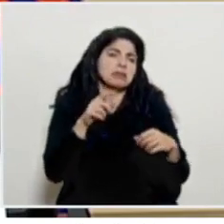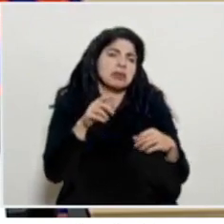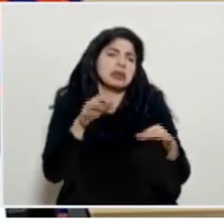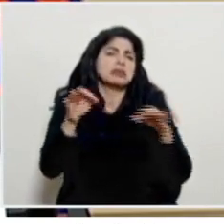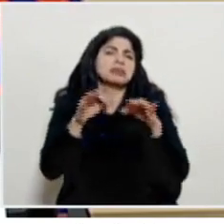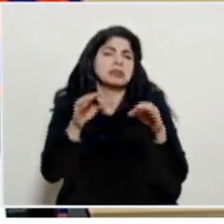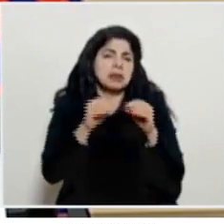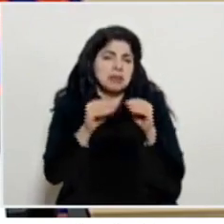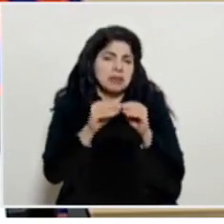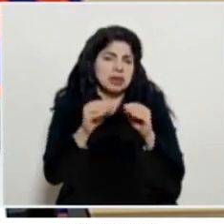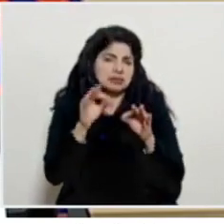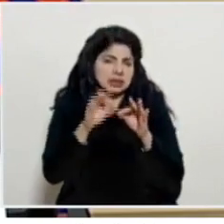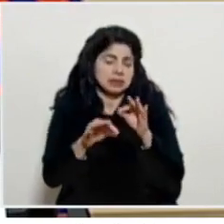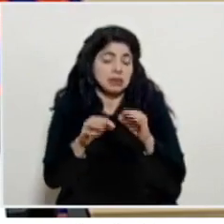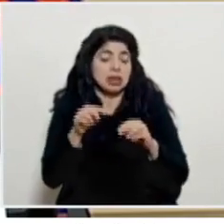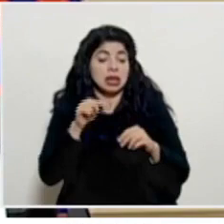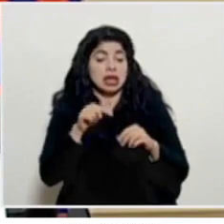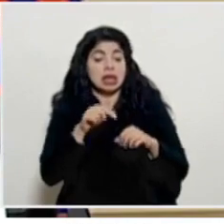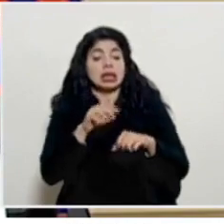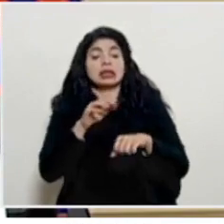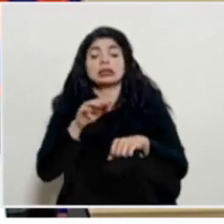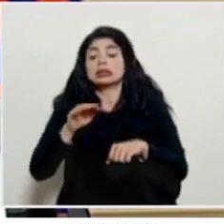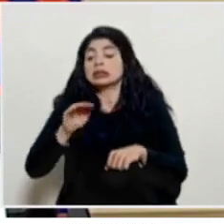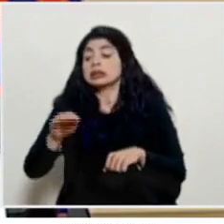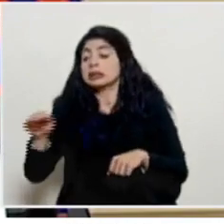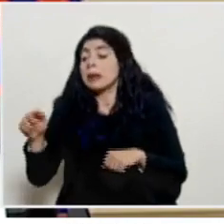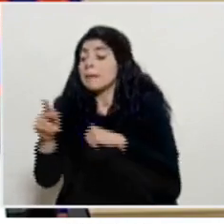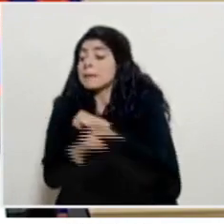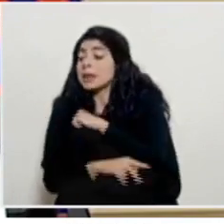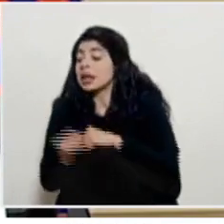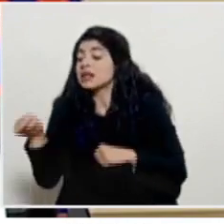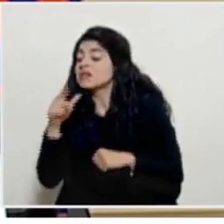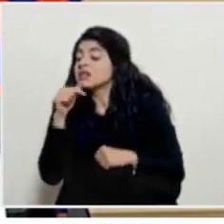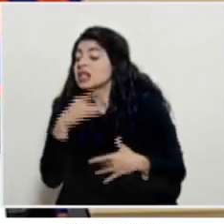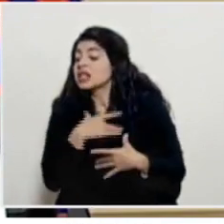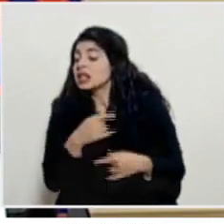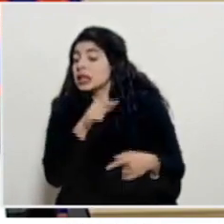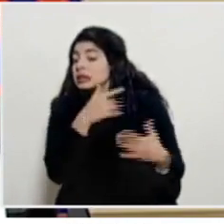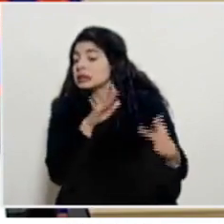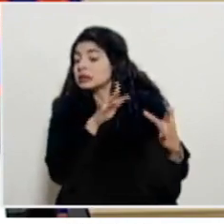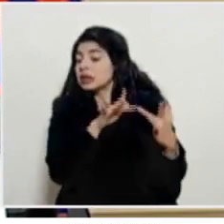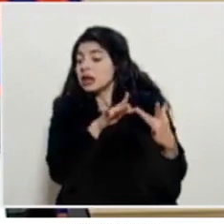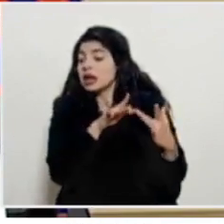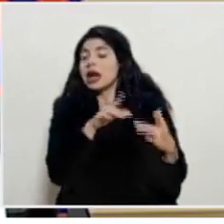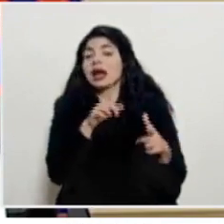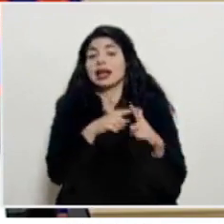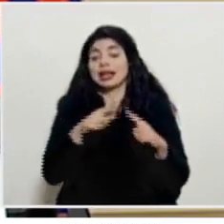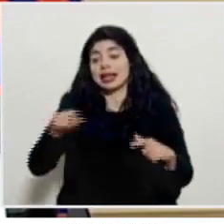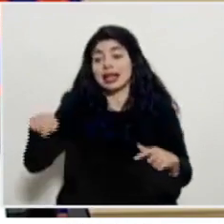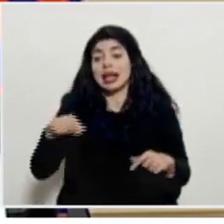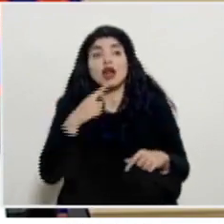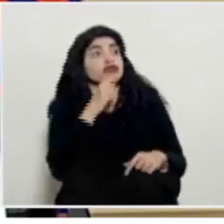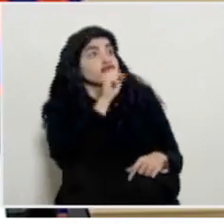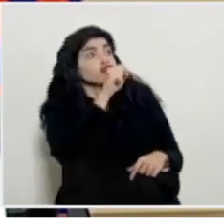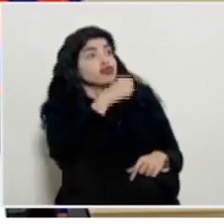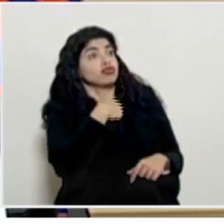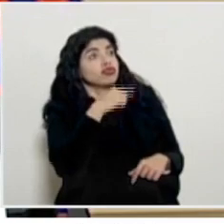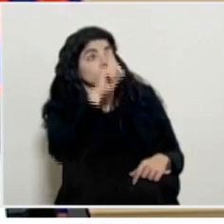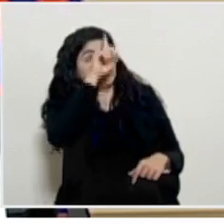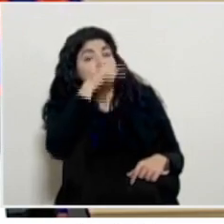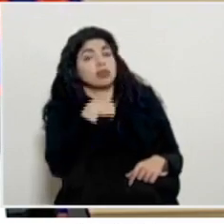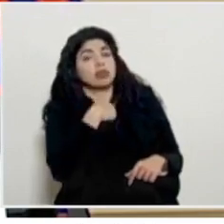términos más prácticos a los países que estén interesados Entonces uno lo que hace es que aplica y dice sí, mándeme